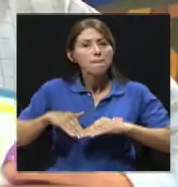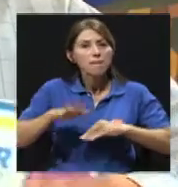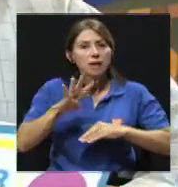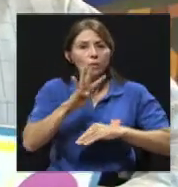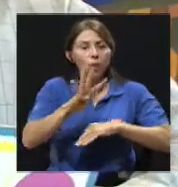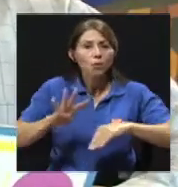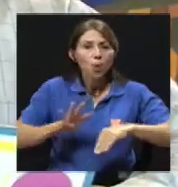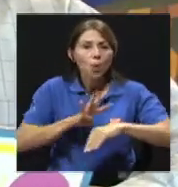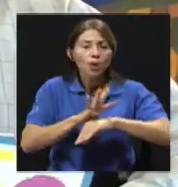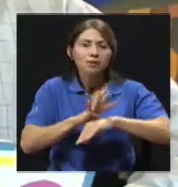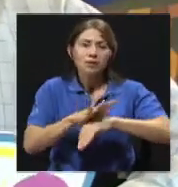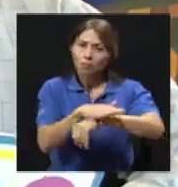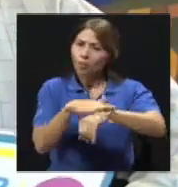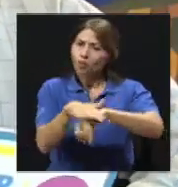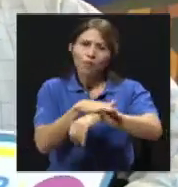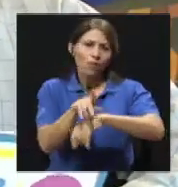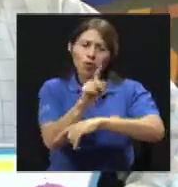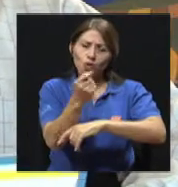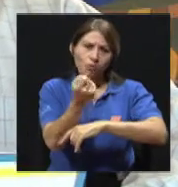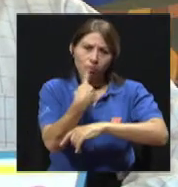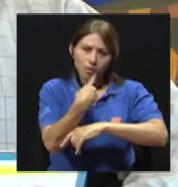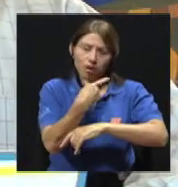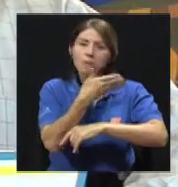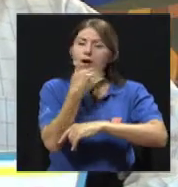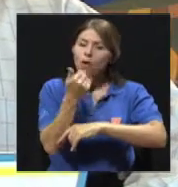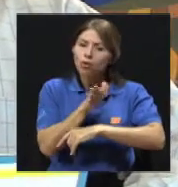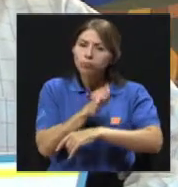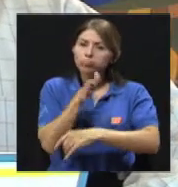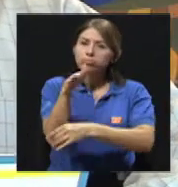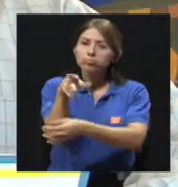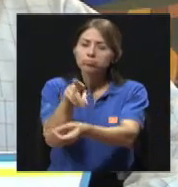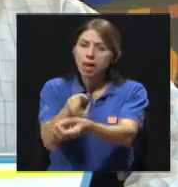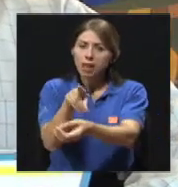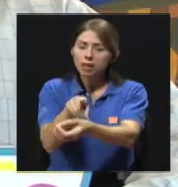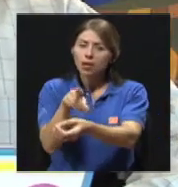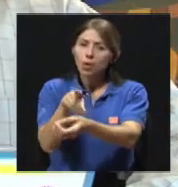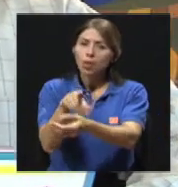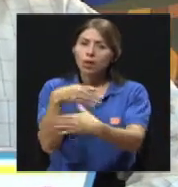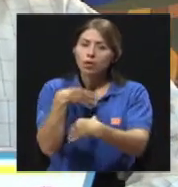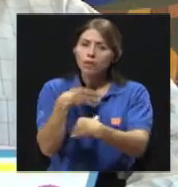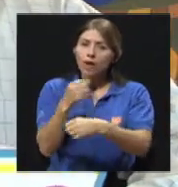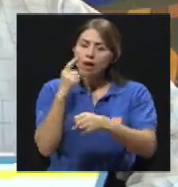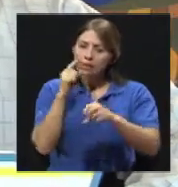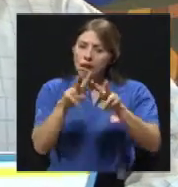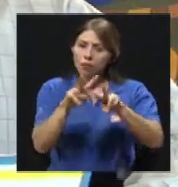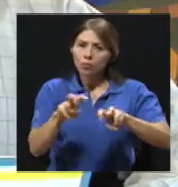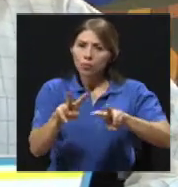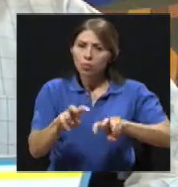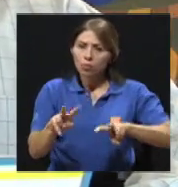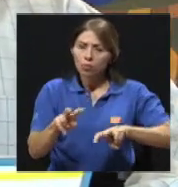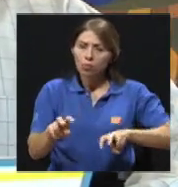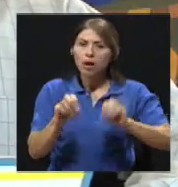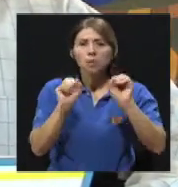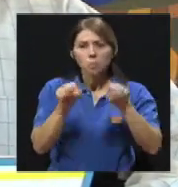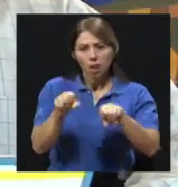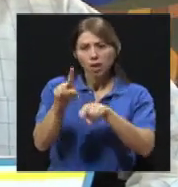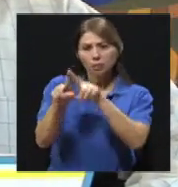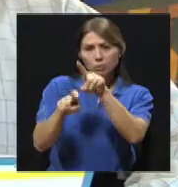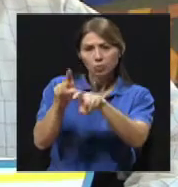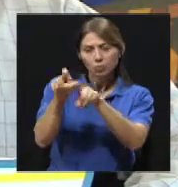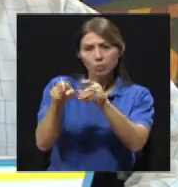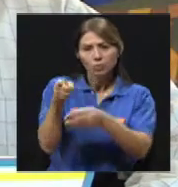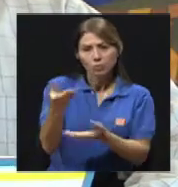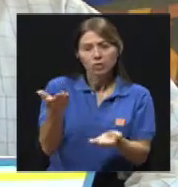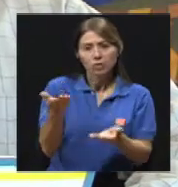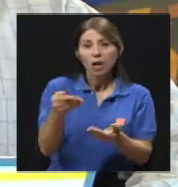favor no se automediquen, sino que también busquen a su médico de confianza, un servicio de urgencias, y que puedan consultar, que